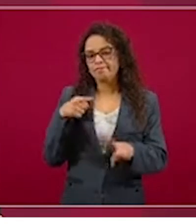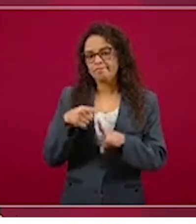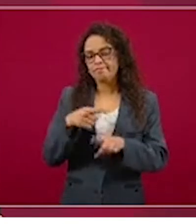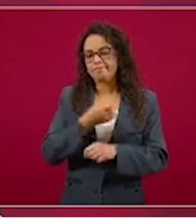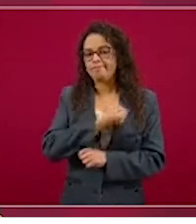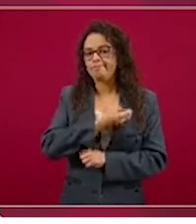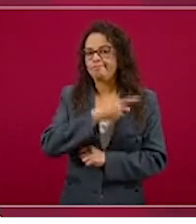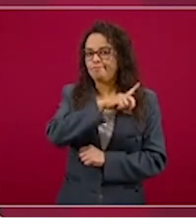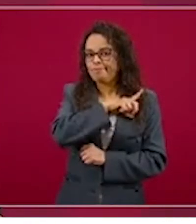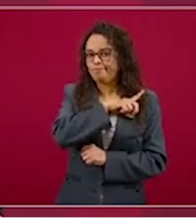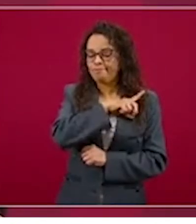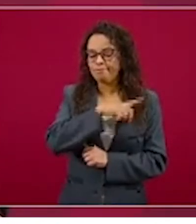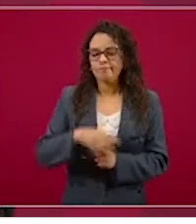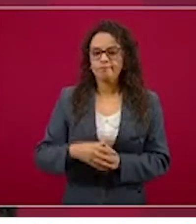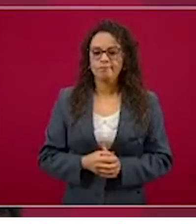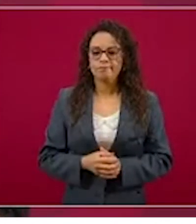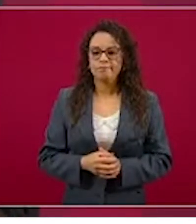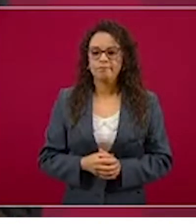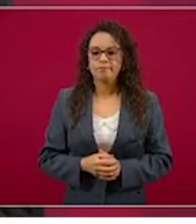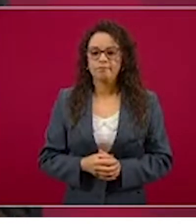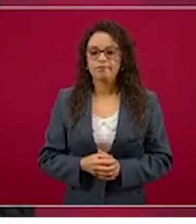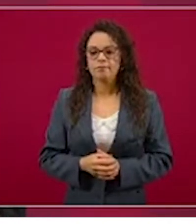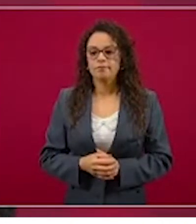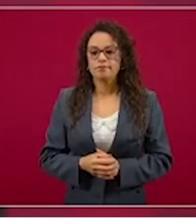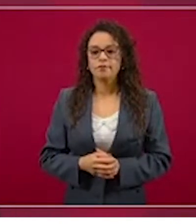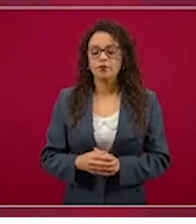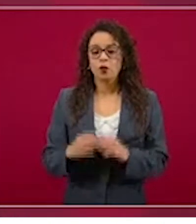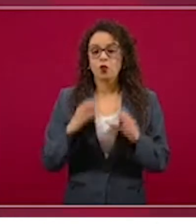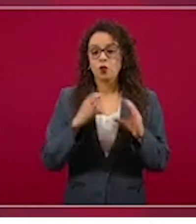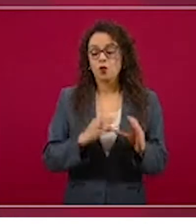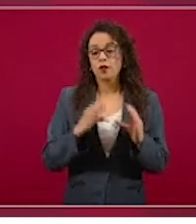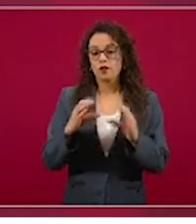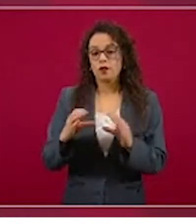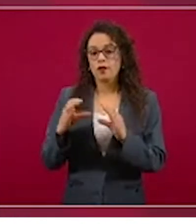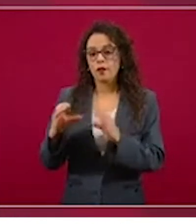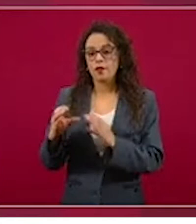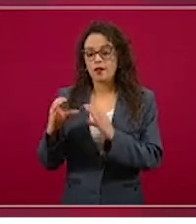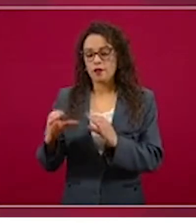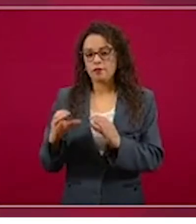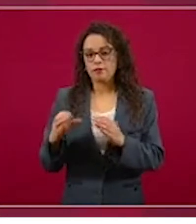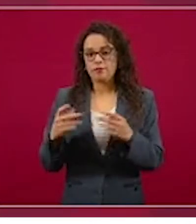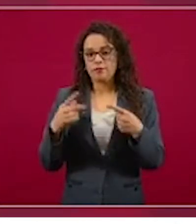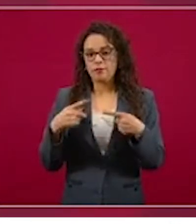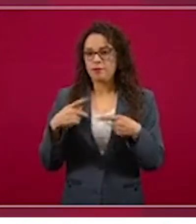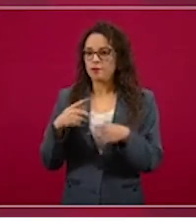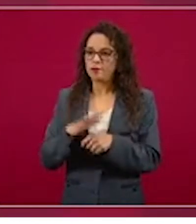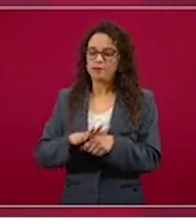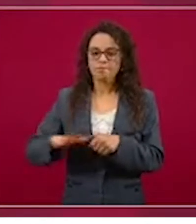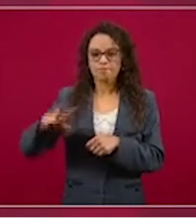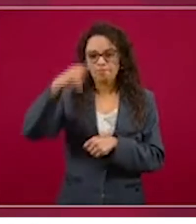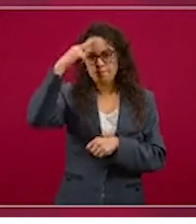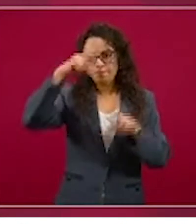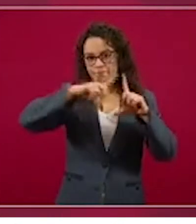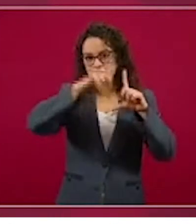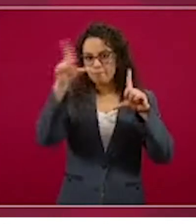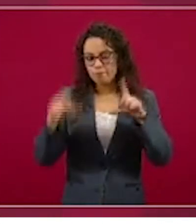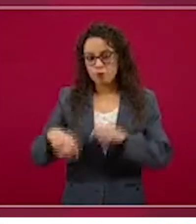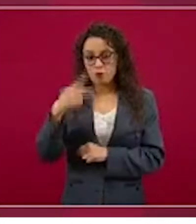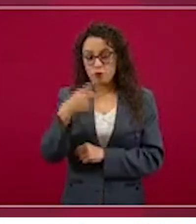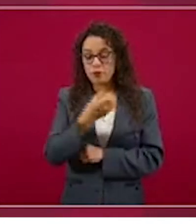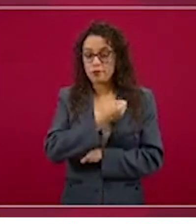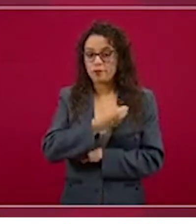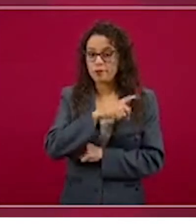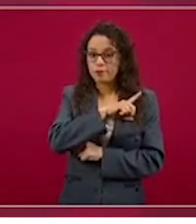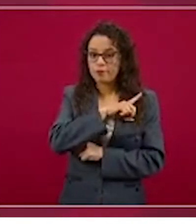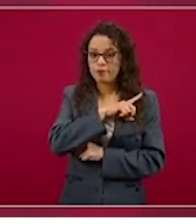cuidar la salud de los mexicanos, reconocer también